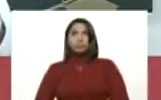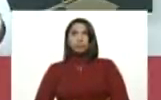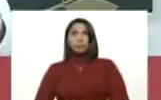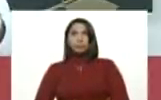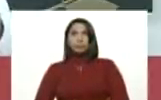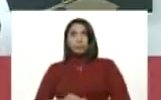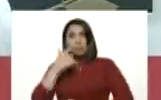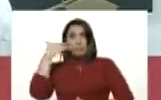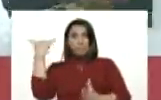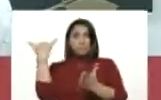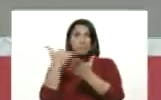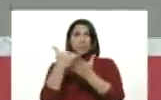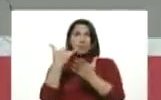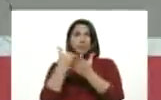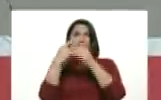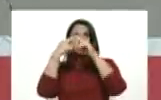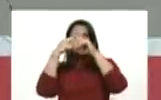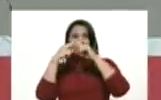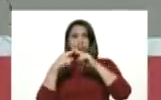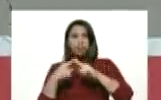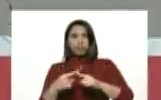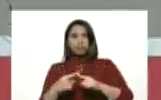Fíjense ustedes las cifras de hoy.